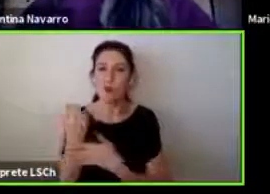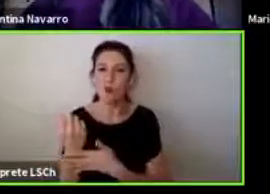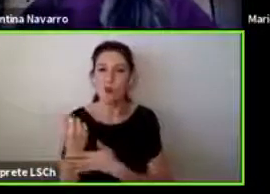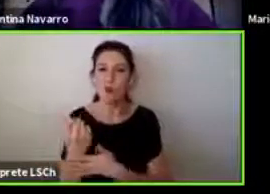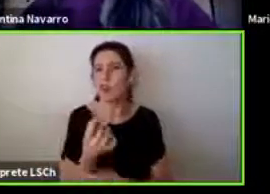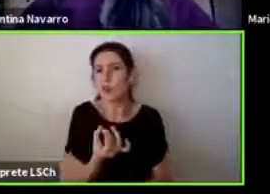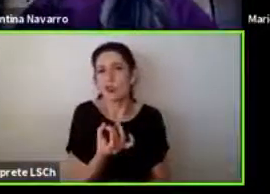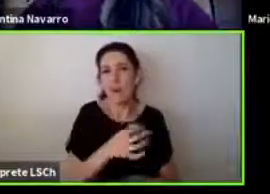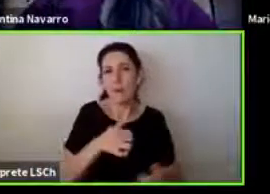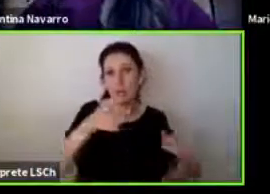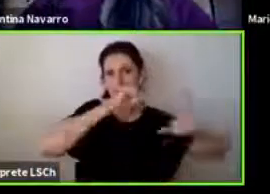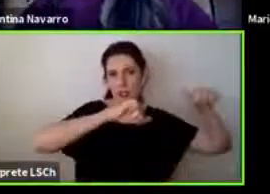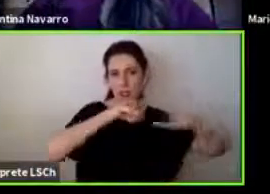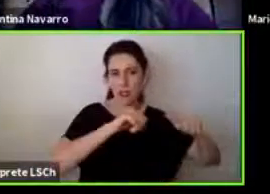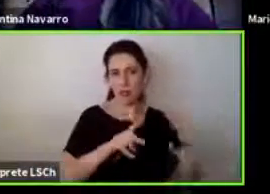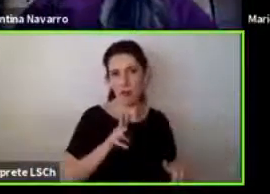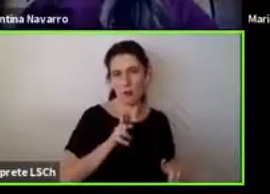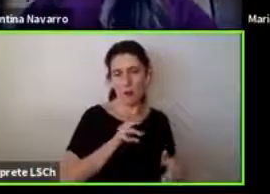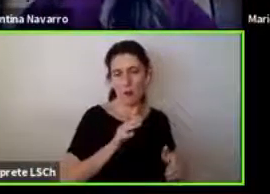laboratorios